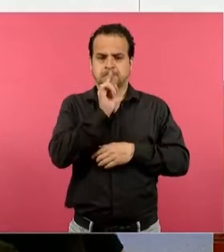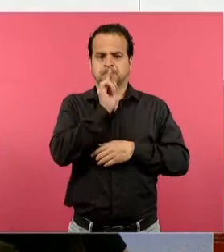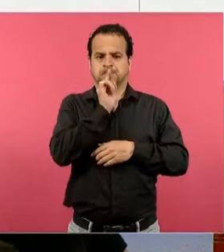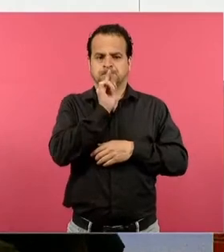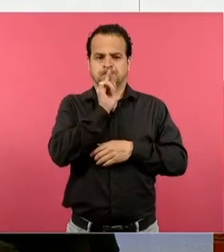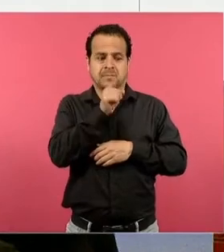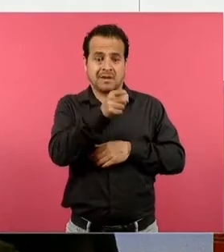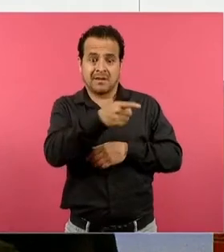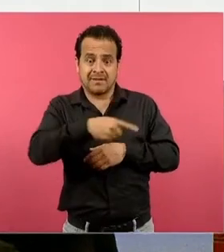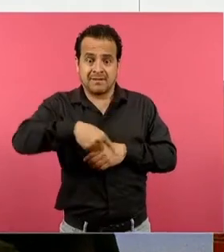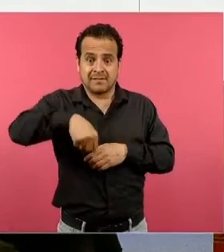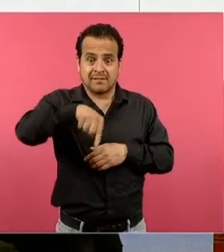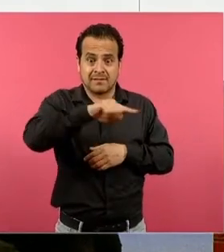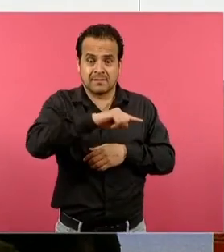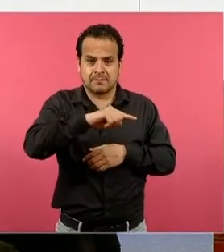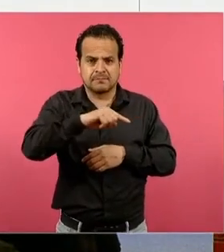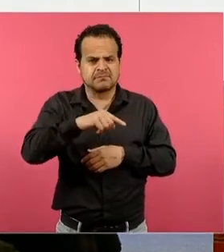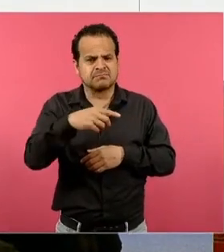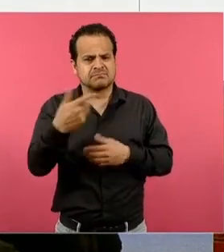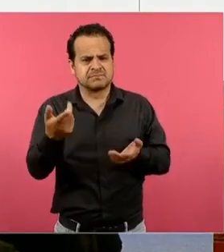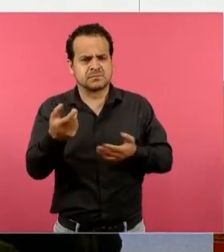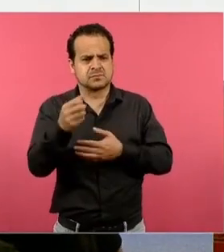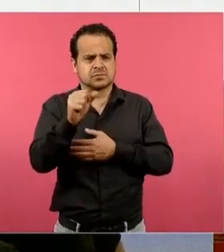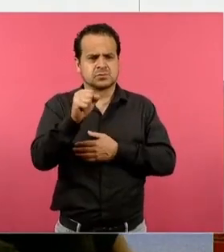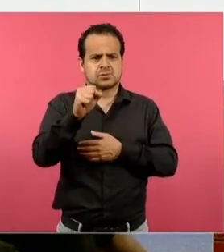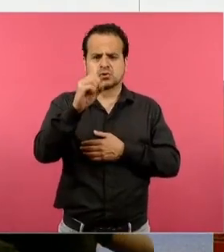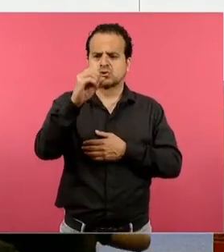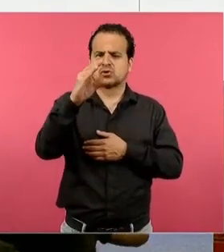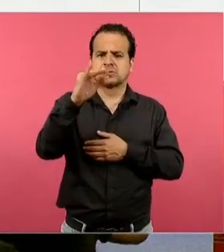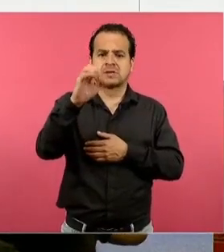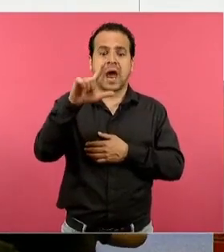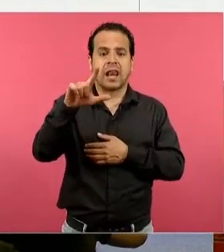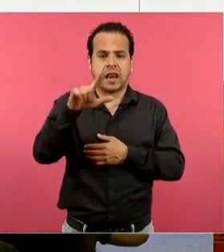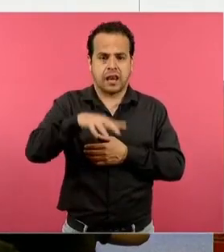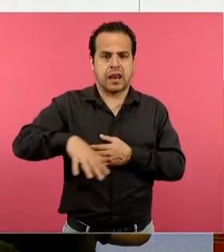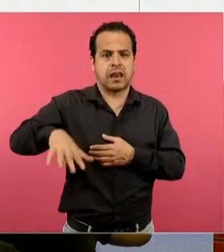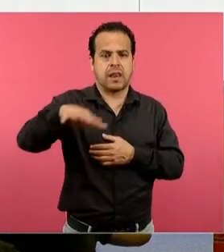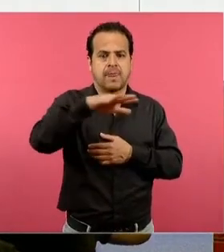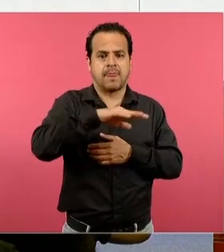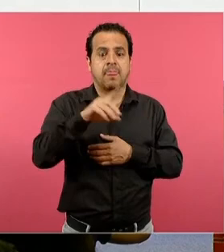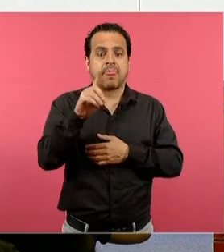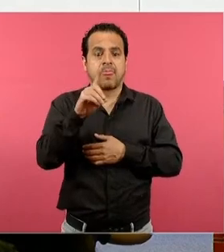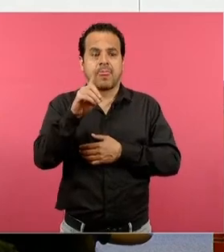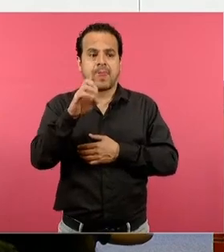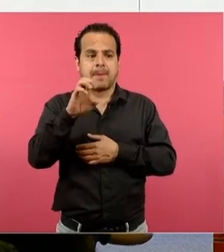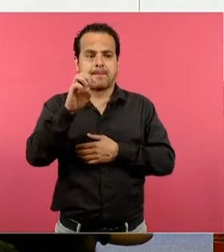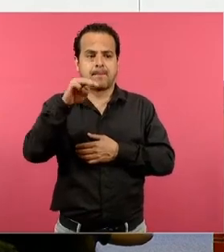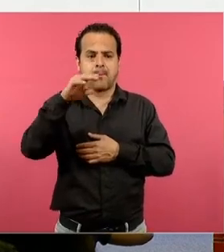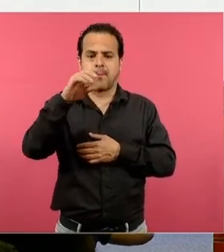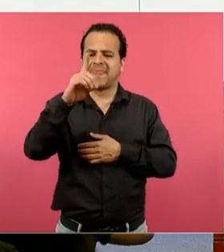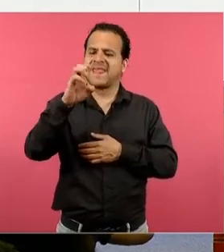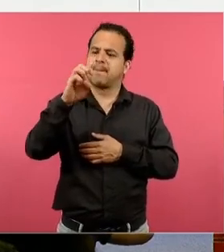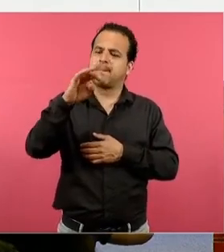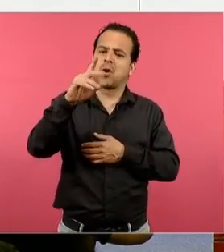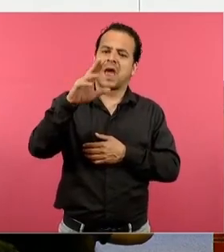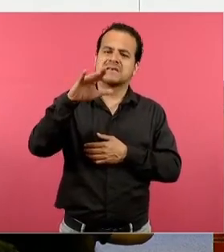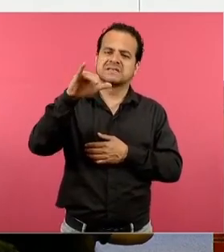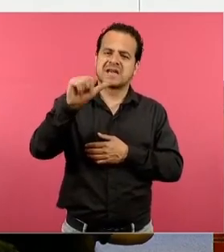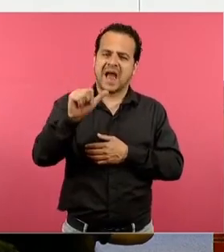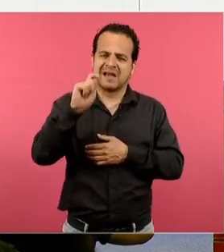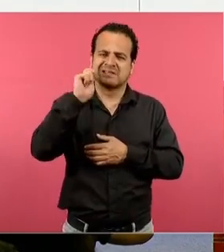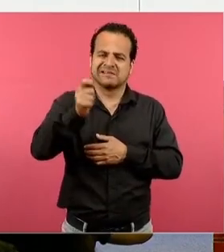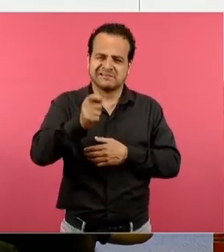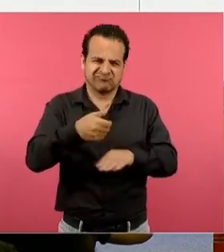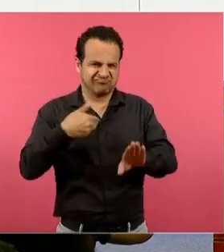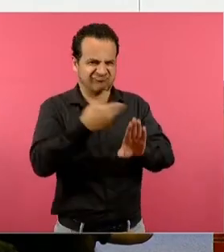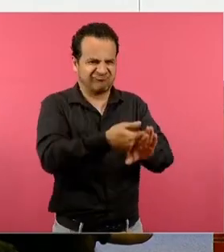guardé silencio porque yo no era socialdemócrata cuando vinieron a buscar a los sindicalistas no